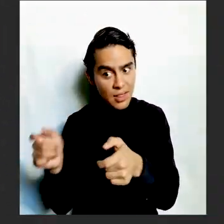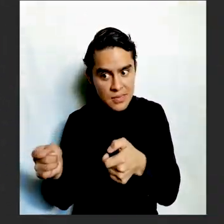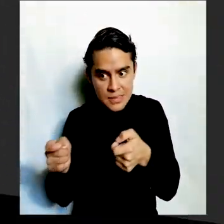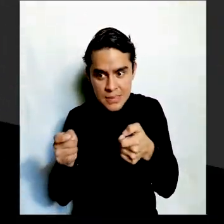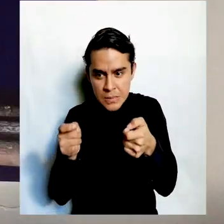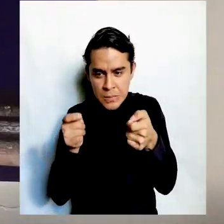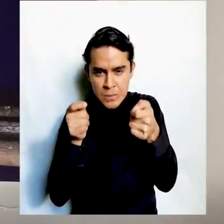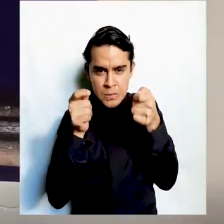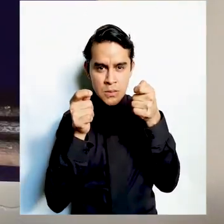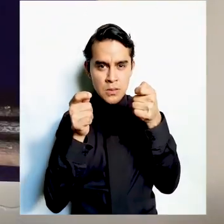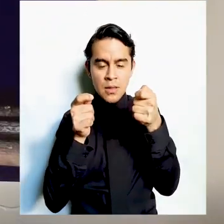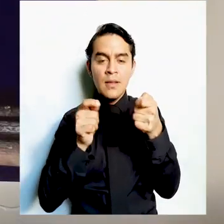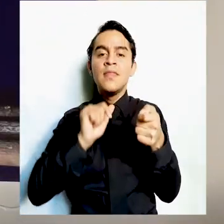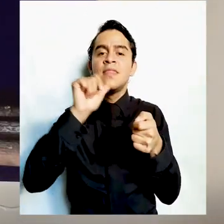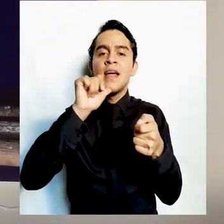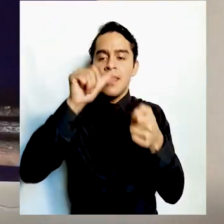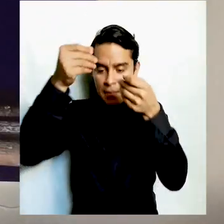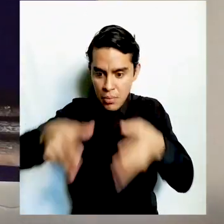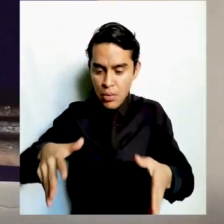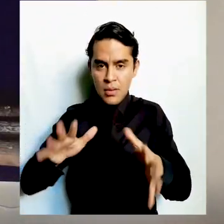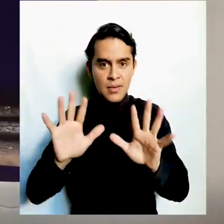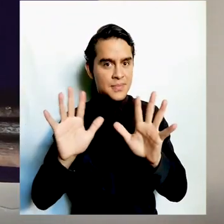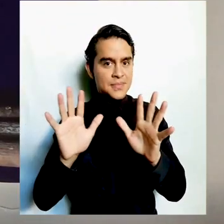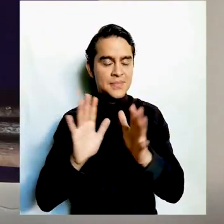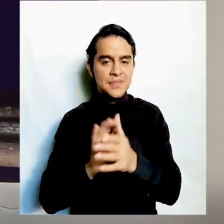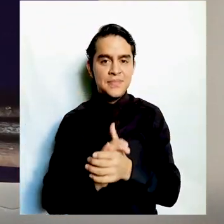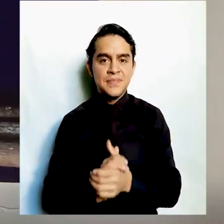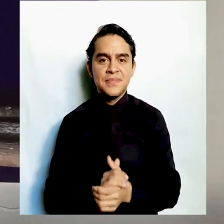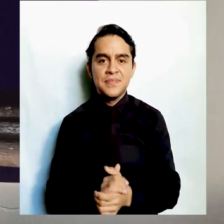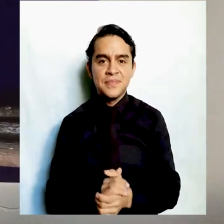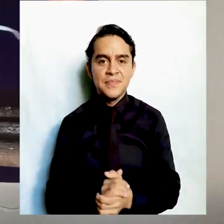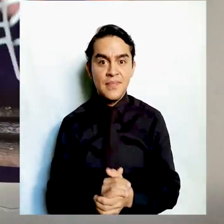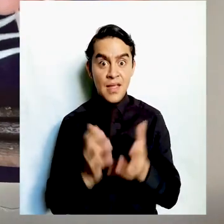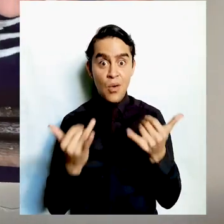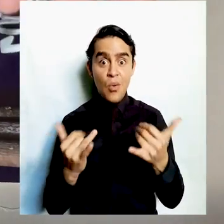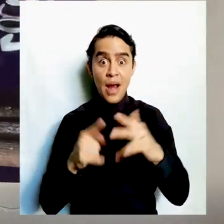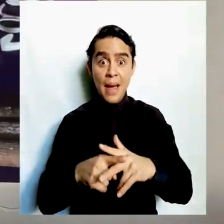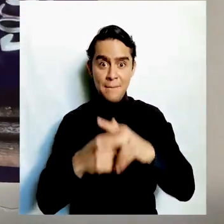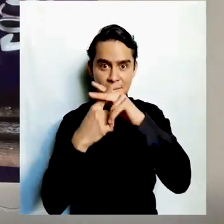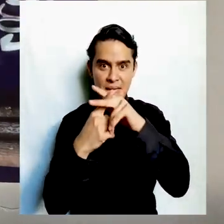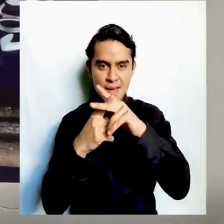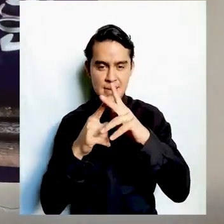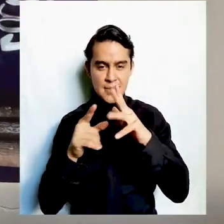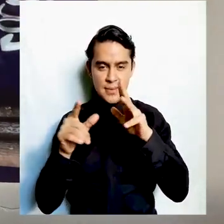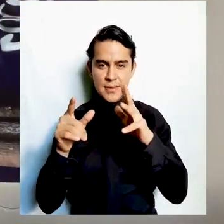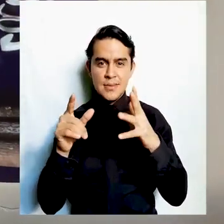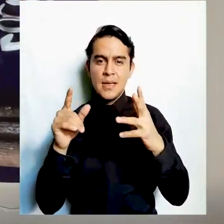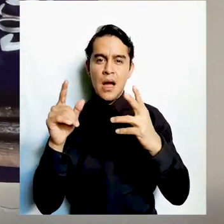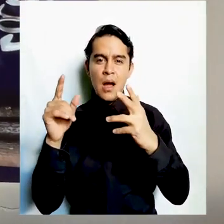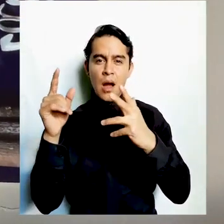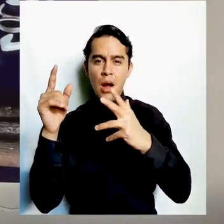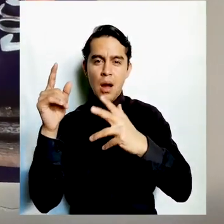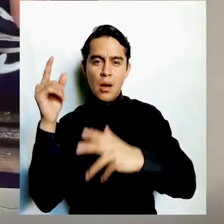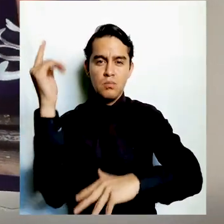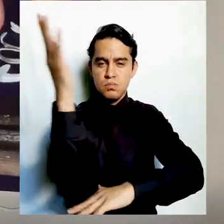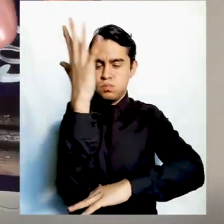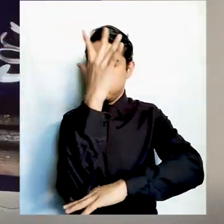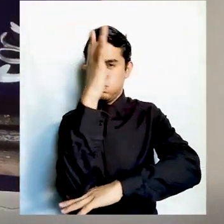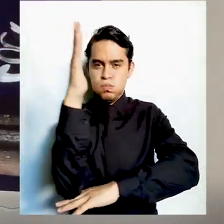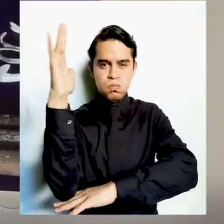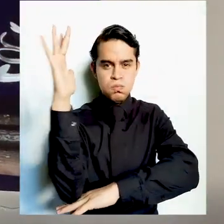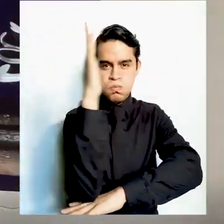una pieza. Excelente. Ahora comenzaremos a darle forma al bosque con las hojas de Miller.